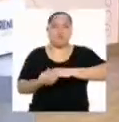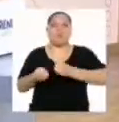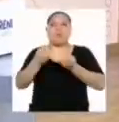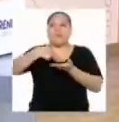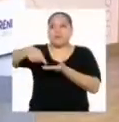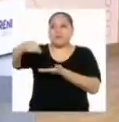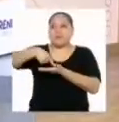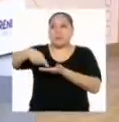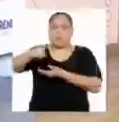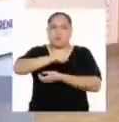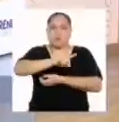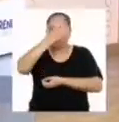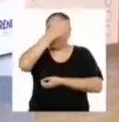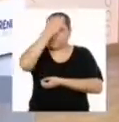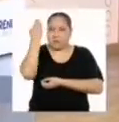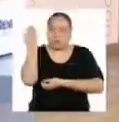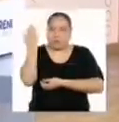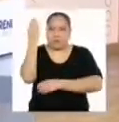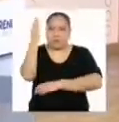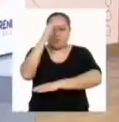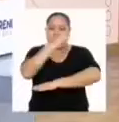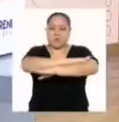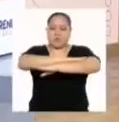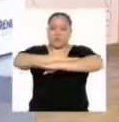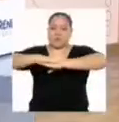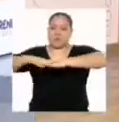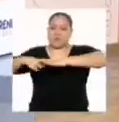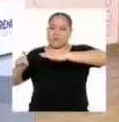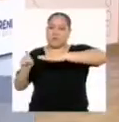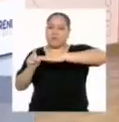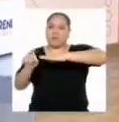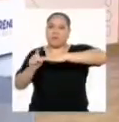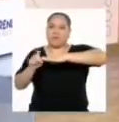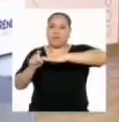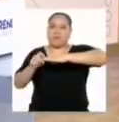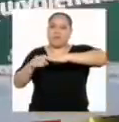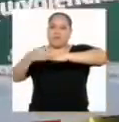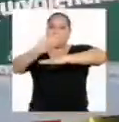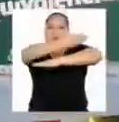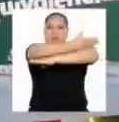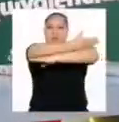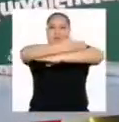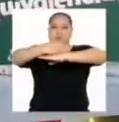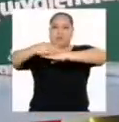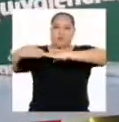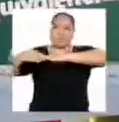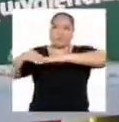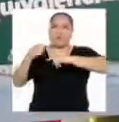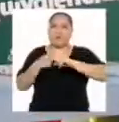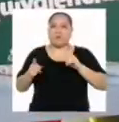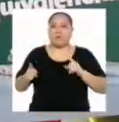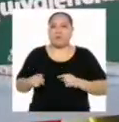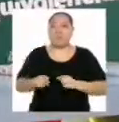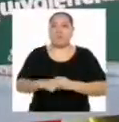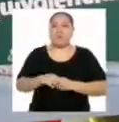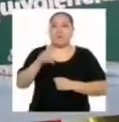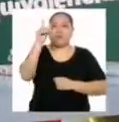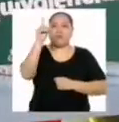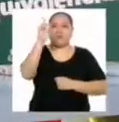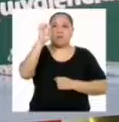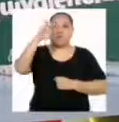realizadas. Y no te olvides, es el eje x, el eje horizontal. Mientras, la variable